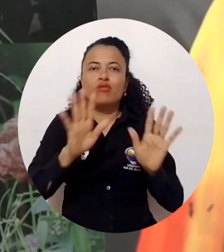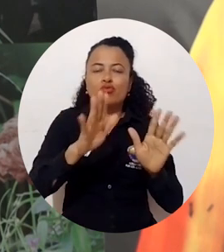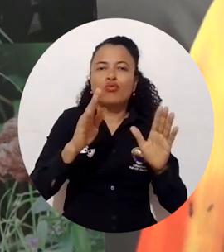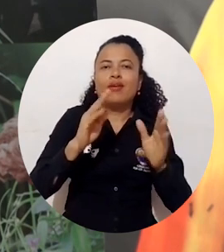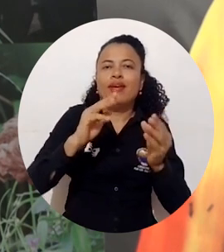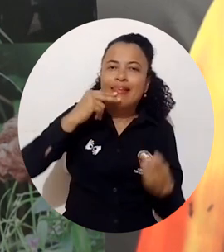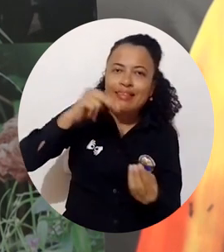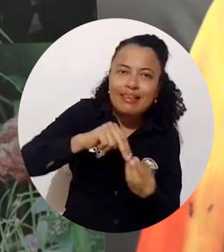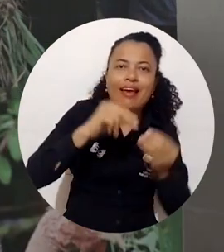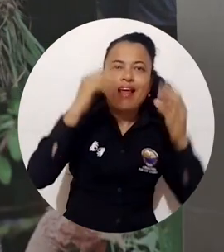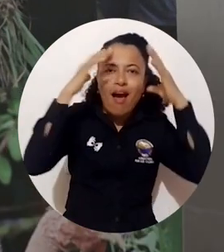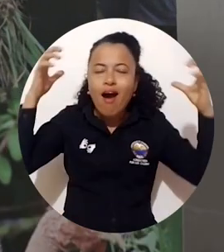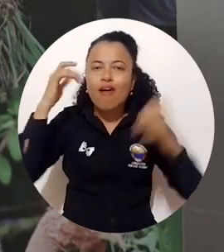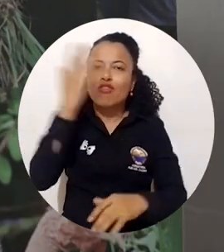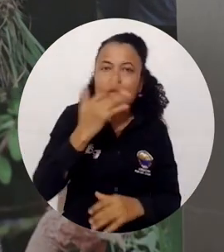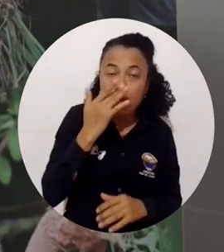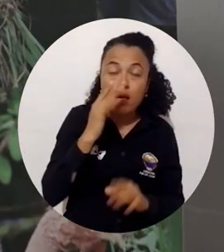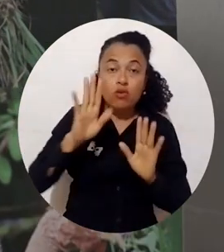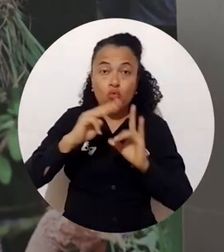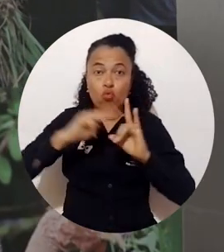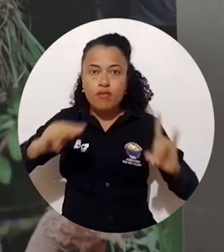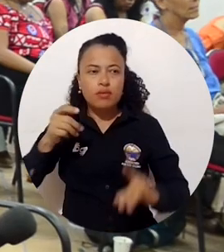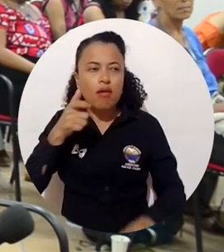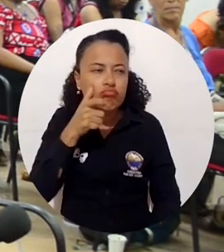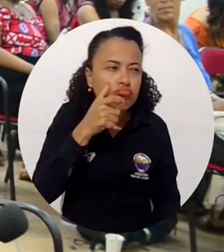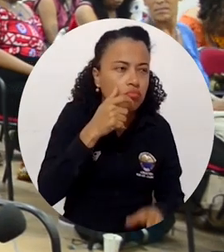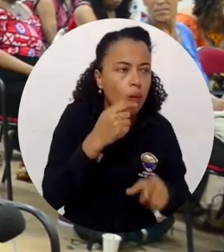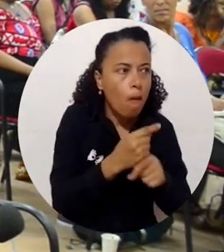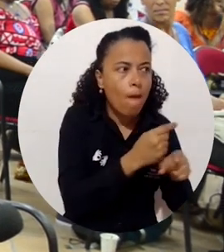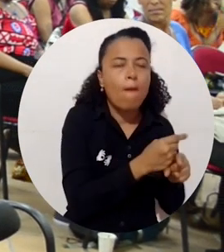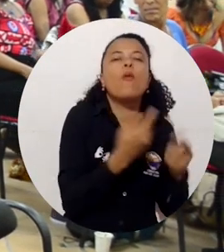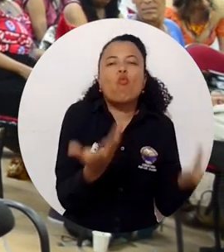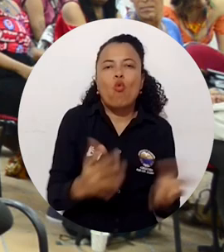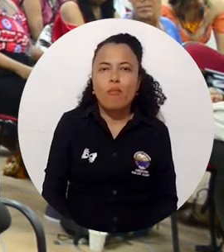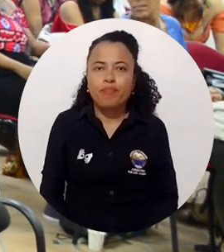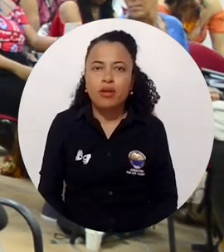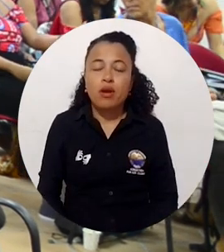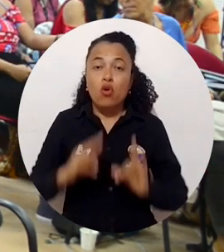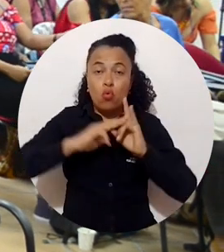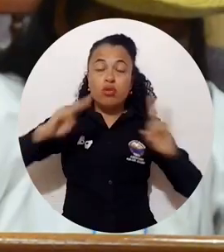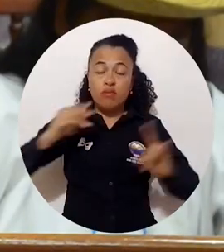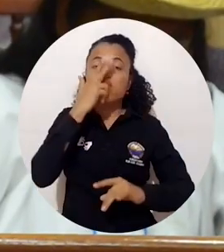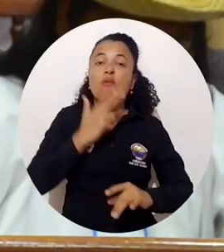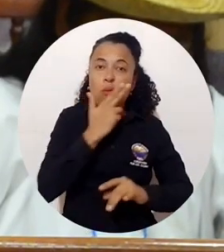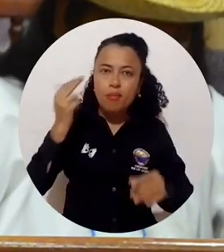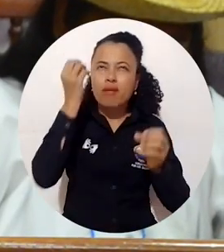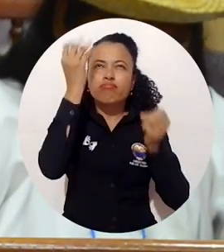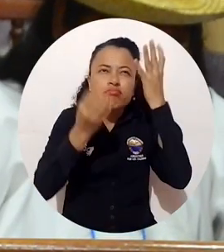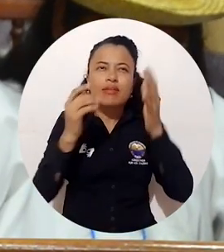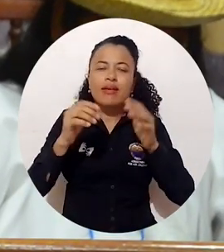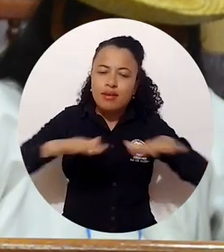campesinas del Caribe colombiano y que la universidad puede monitorear. La Universidad del Magdalena continúa